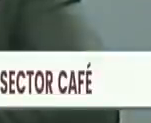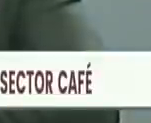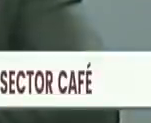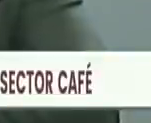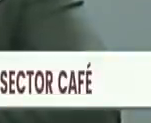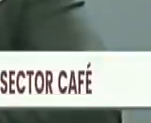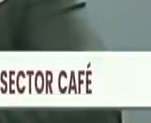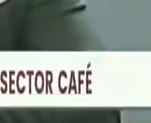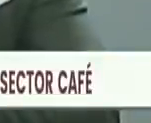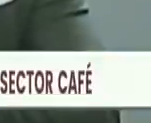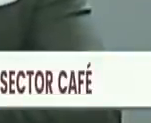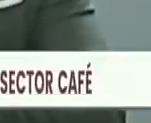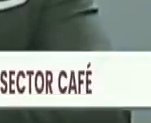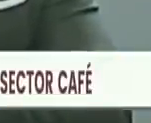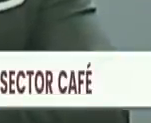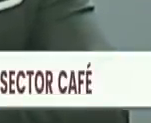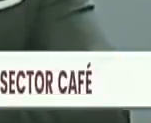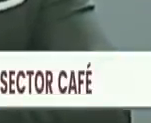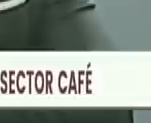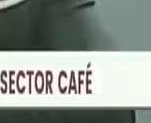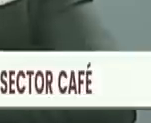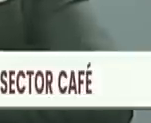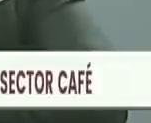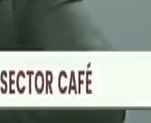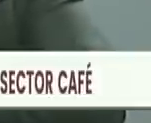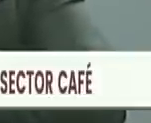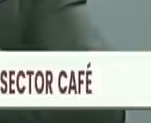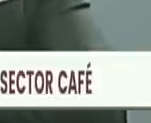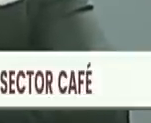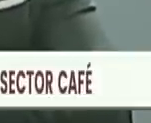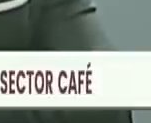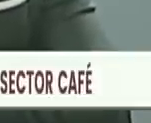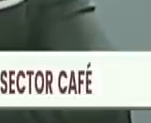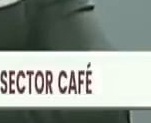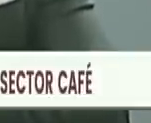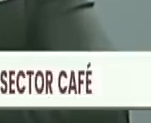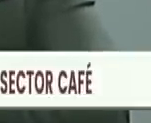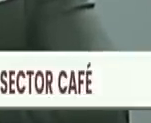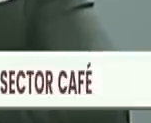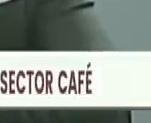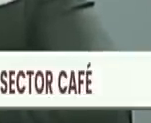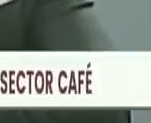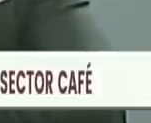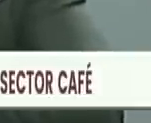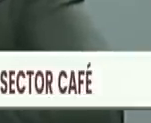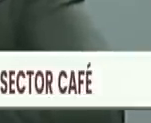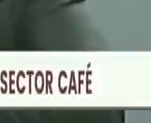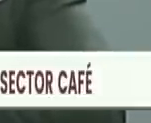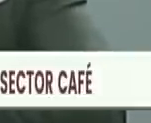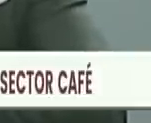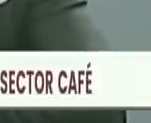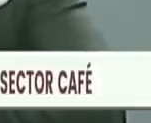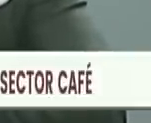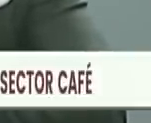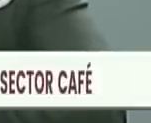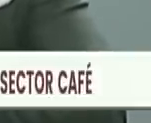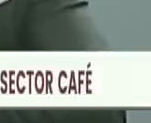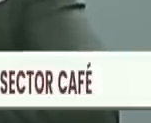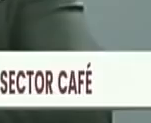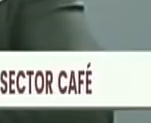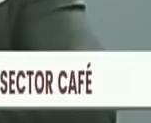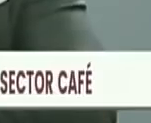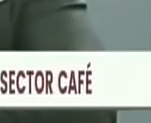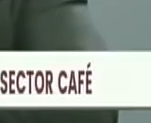podamos hacer compra nacional en los meses de agosto, que pueda todo lo que esté en inventario en los silos